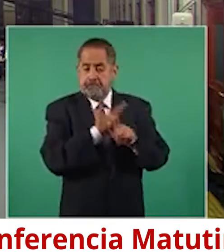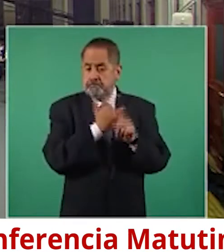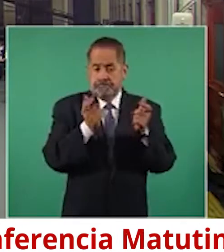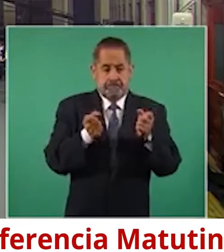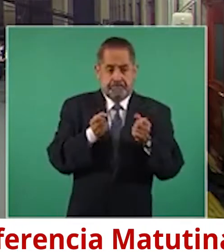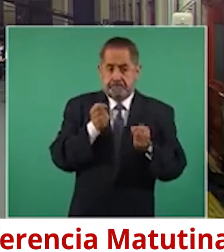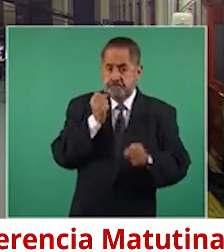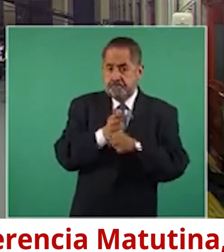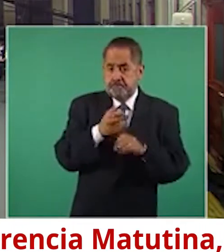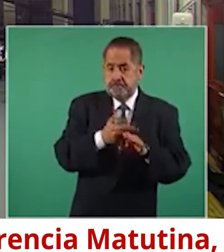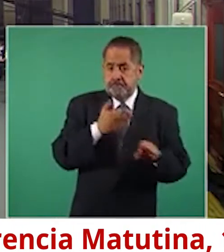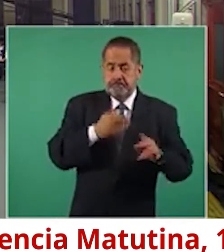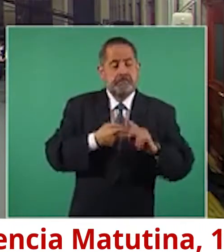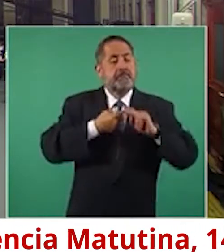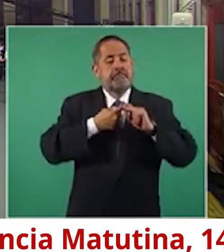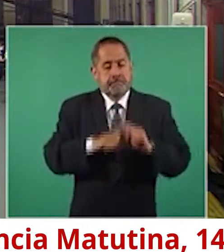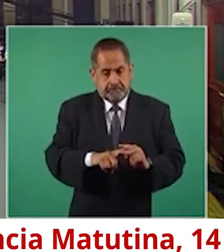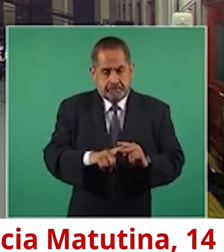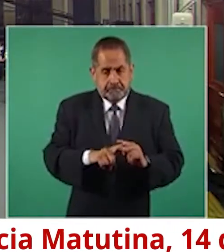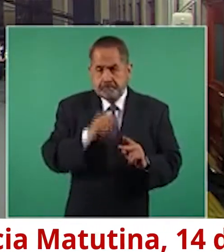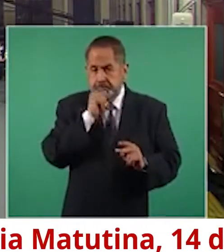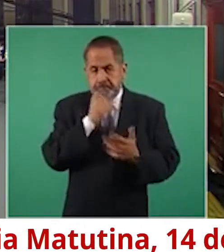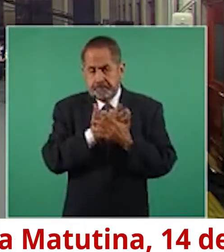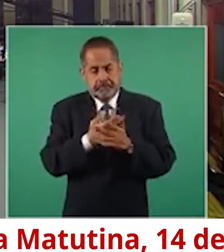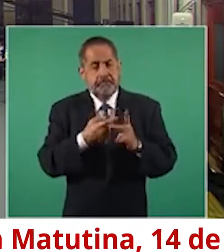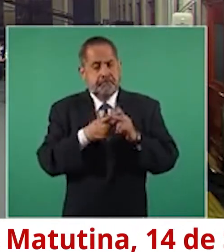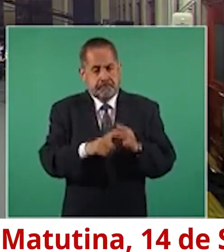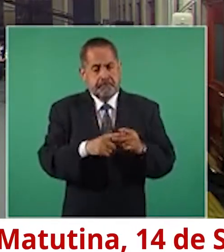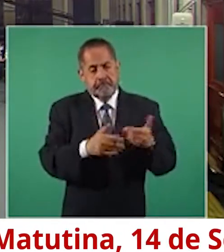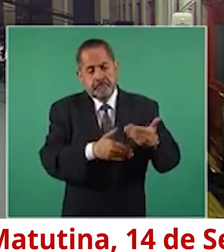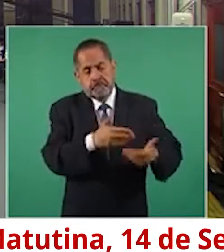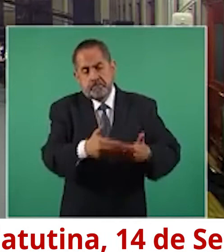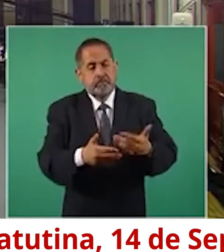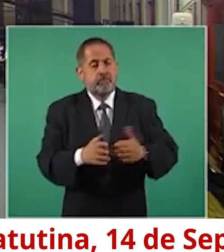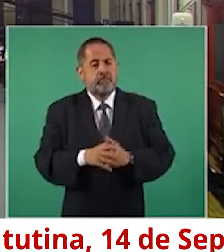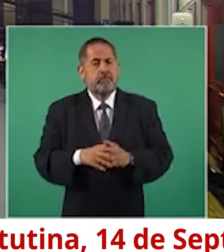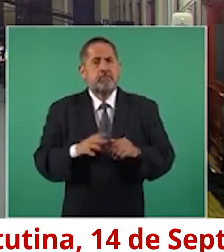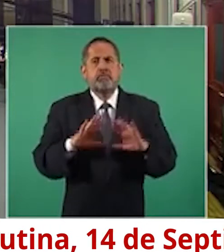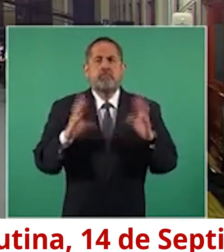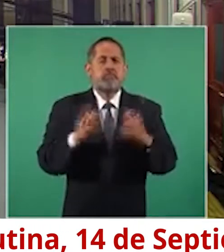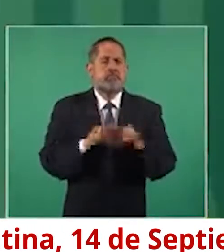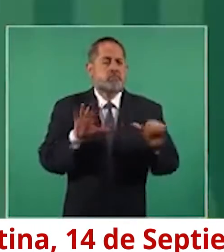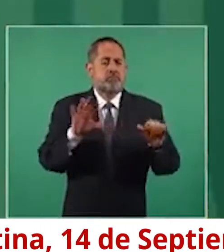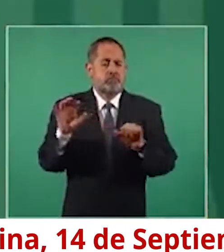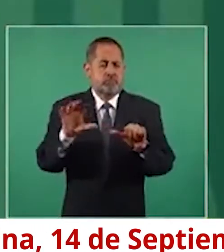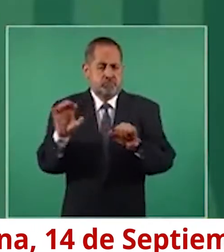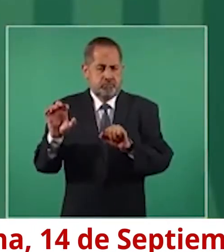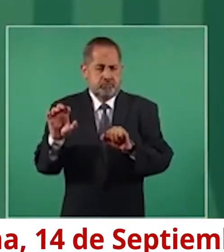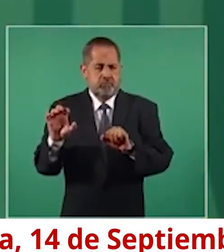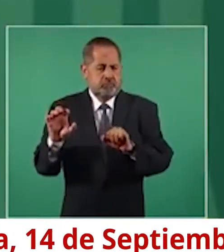como aquí se ha dicho el inicio, son 600 para